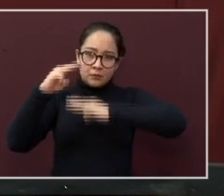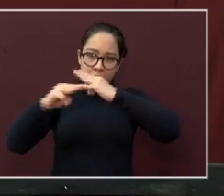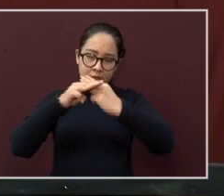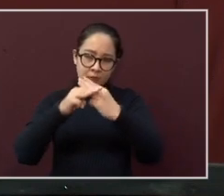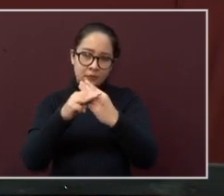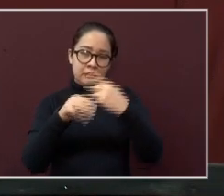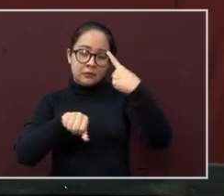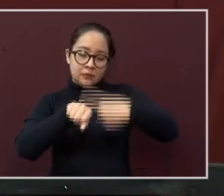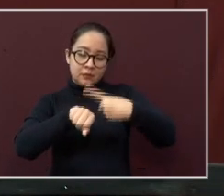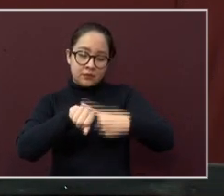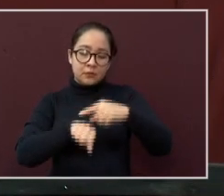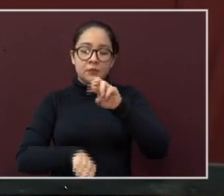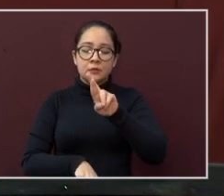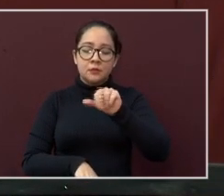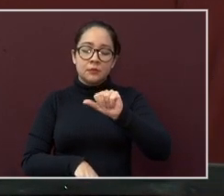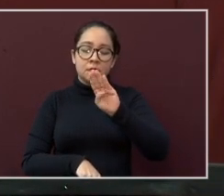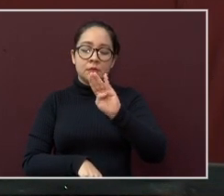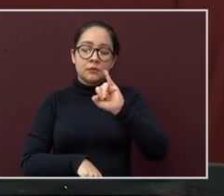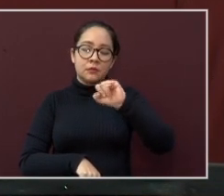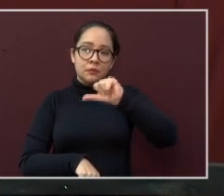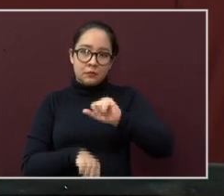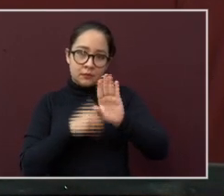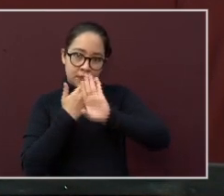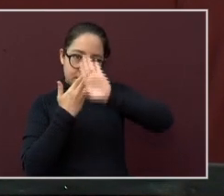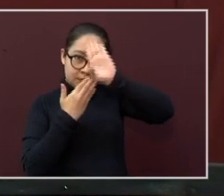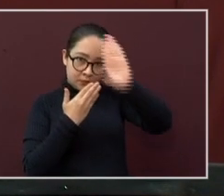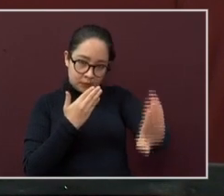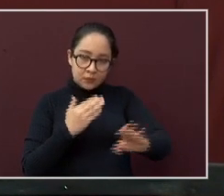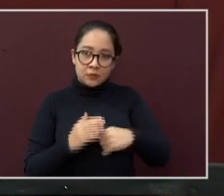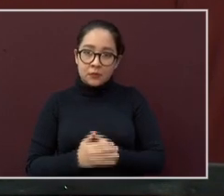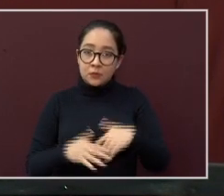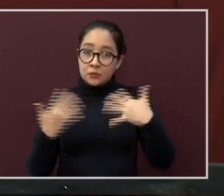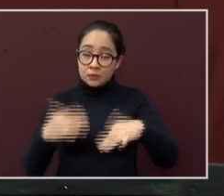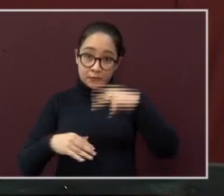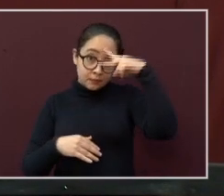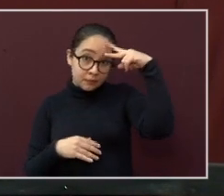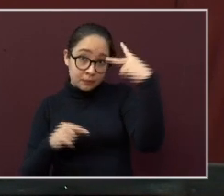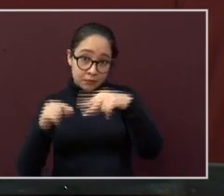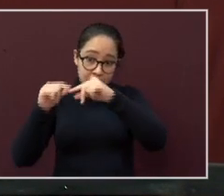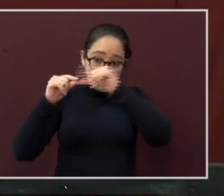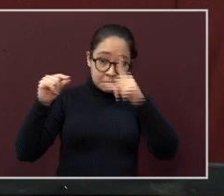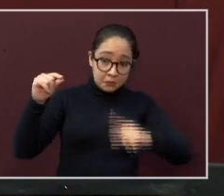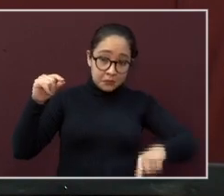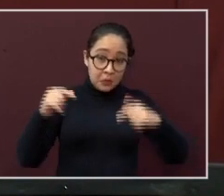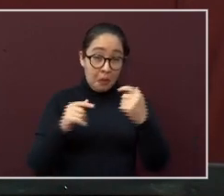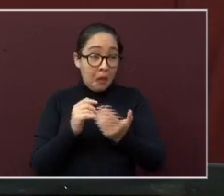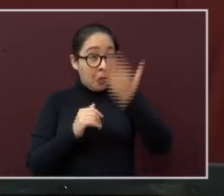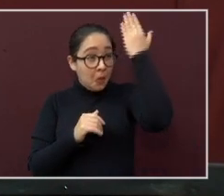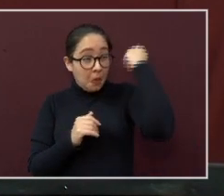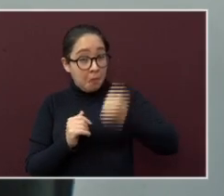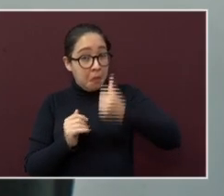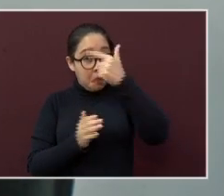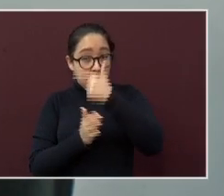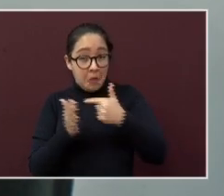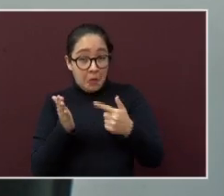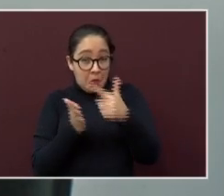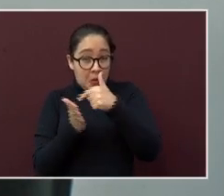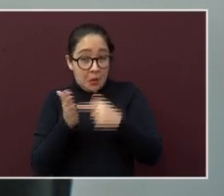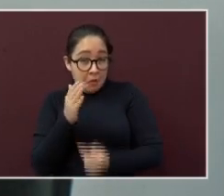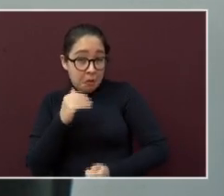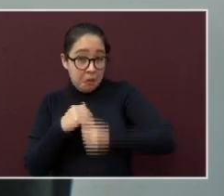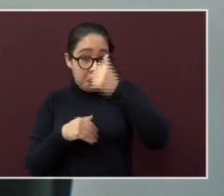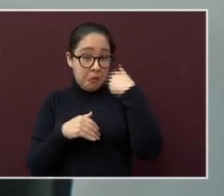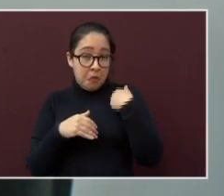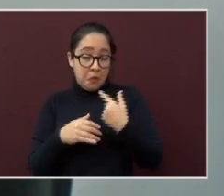México se convirtió en el primer país del mundo en recibir la validación por parte de la Organización Mundial de la